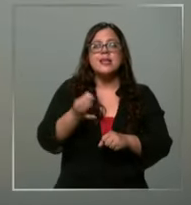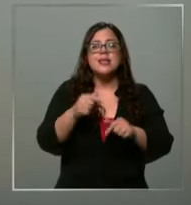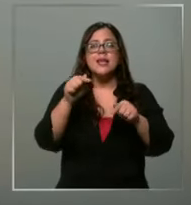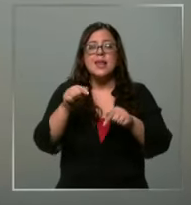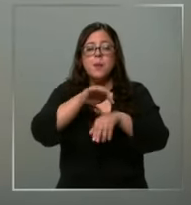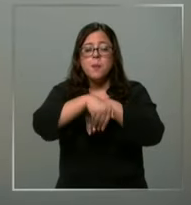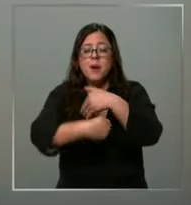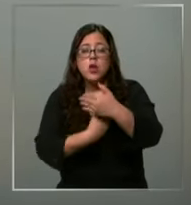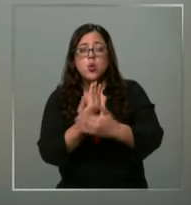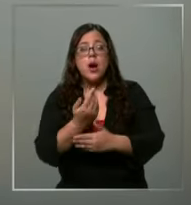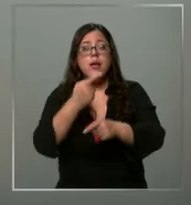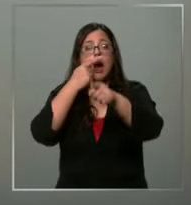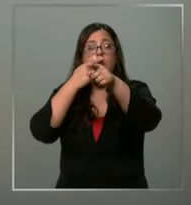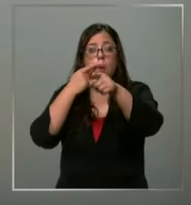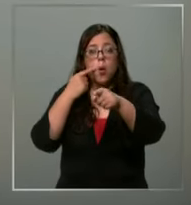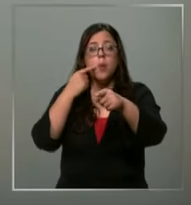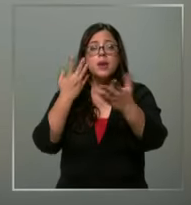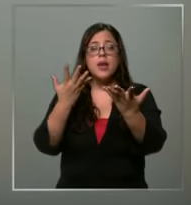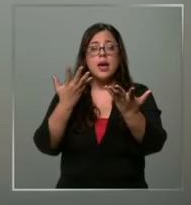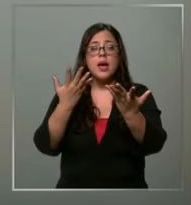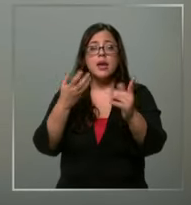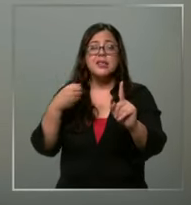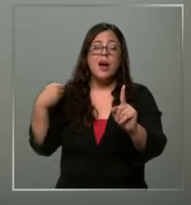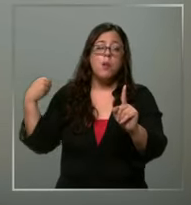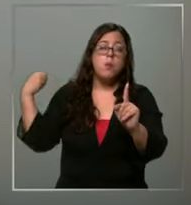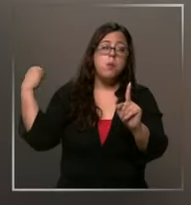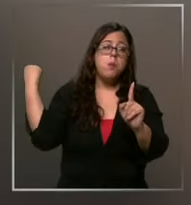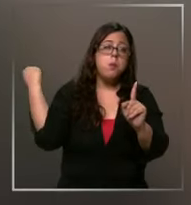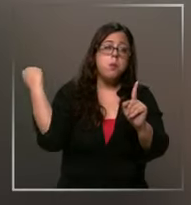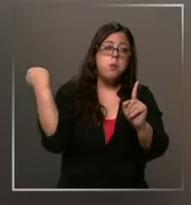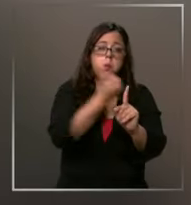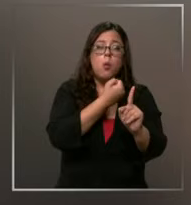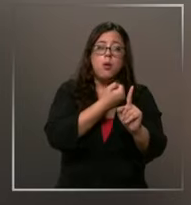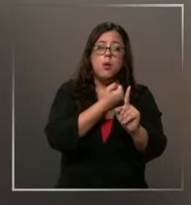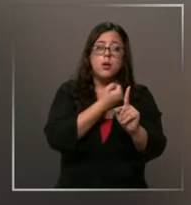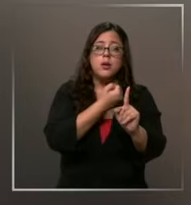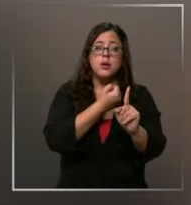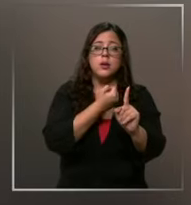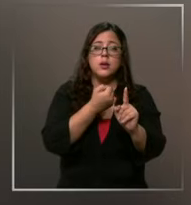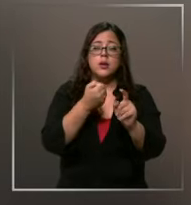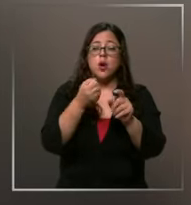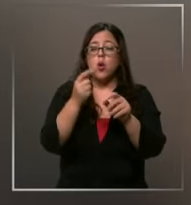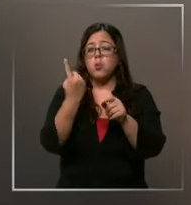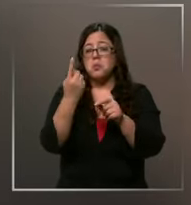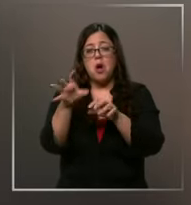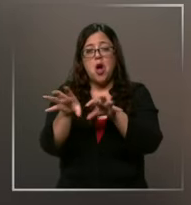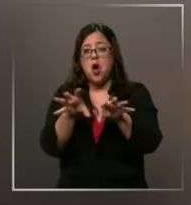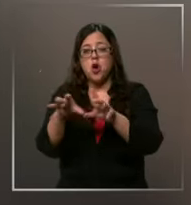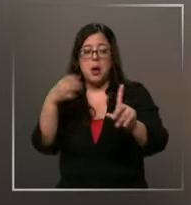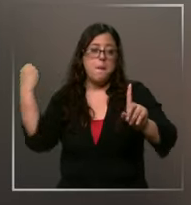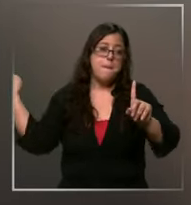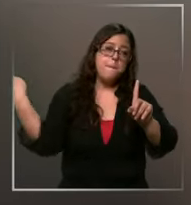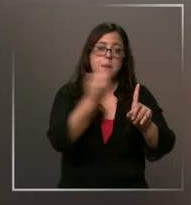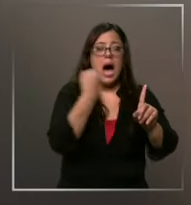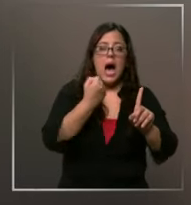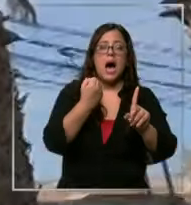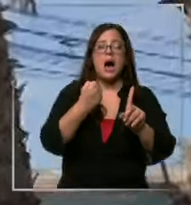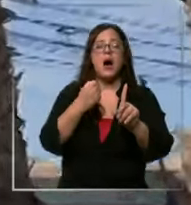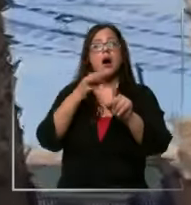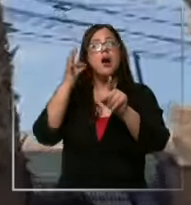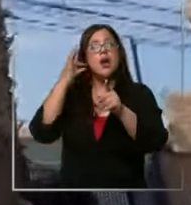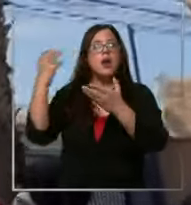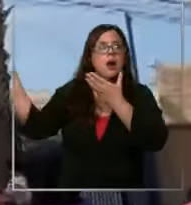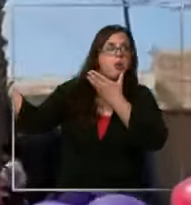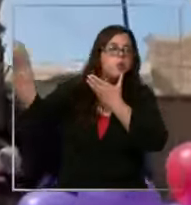aquella madrugada Llévenes habría agredido a su pareja mediante un golpe con un elemento contundente, lo cual le habría provocado un